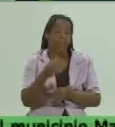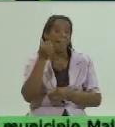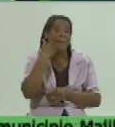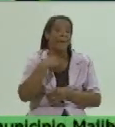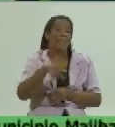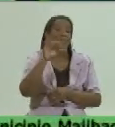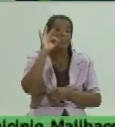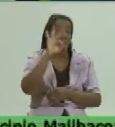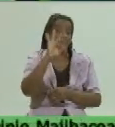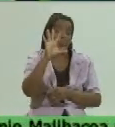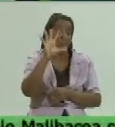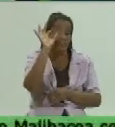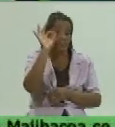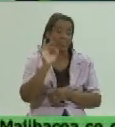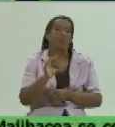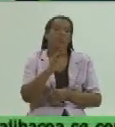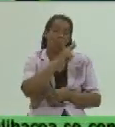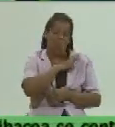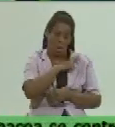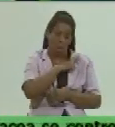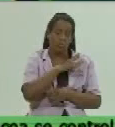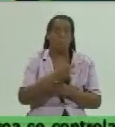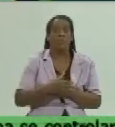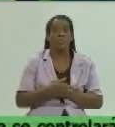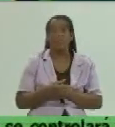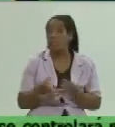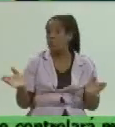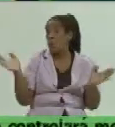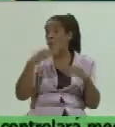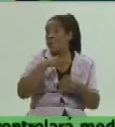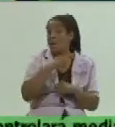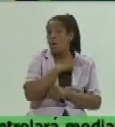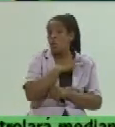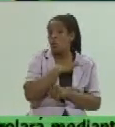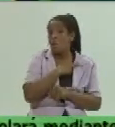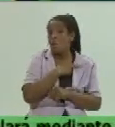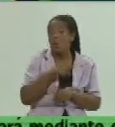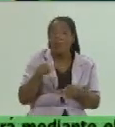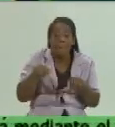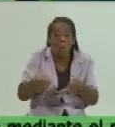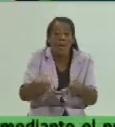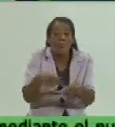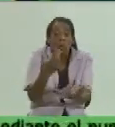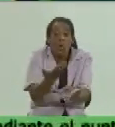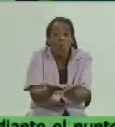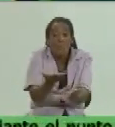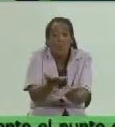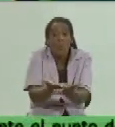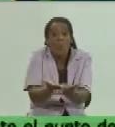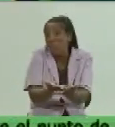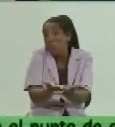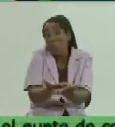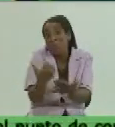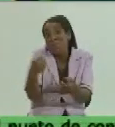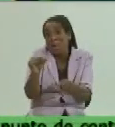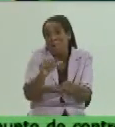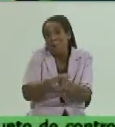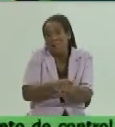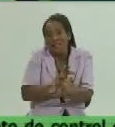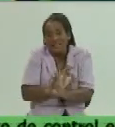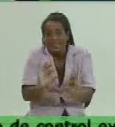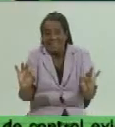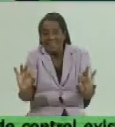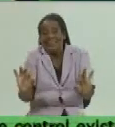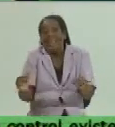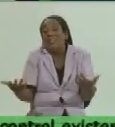fueron con razón y las que no tenían razón era porque en el momento en que se comprobó no estaba la violación pero no quiere decir que